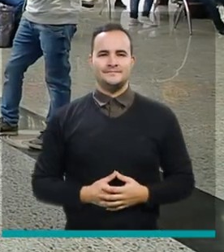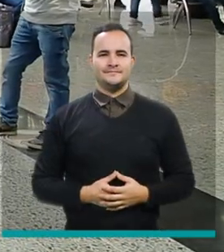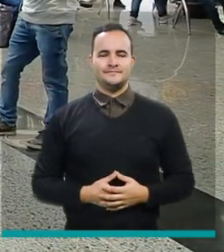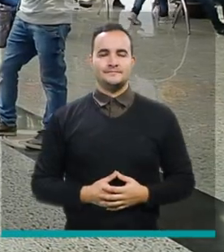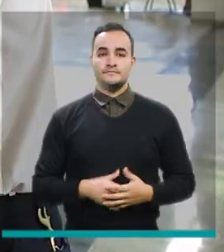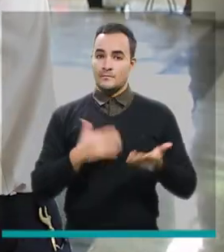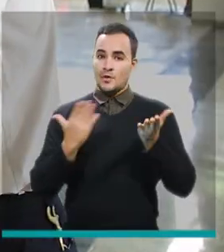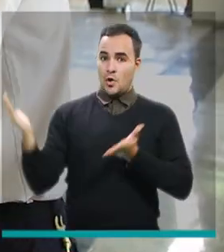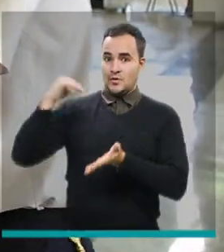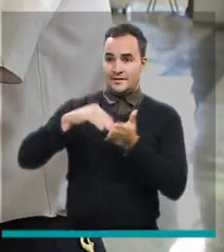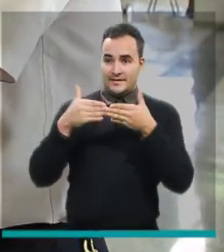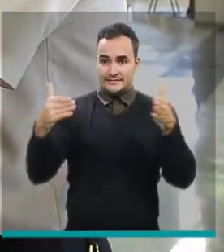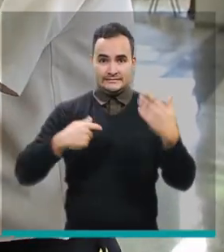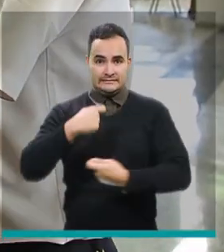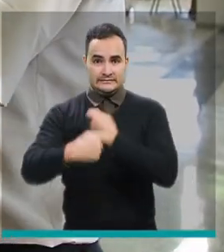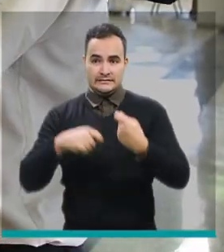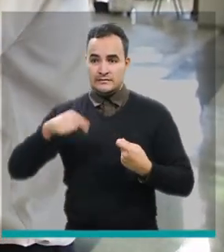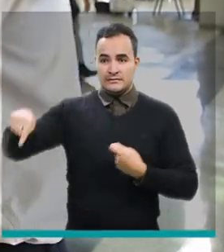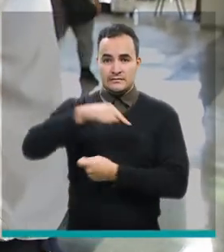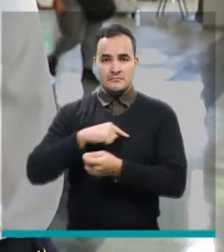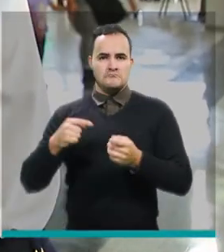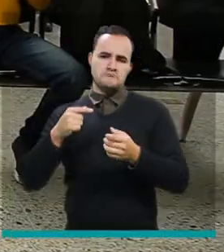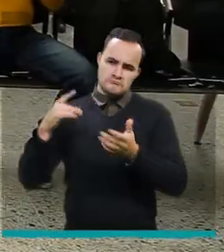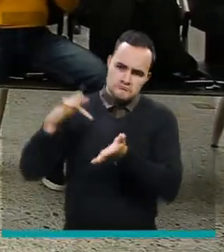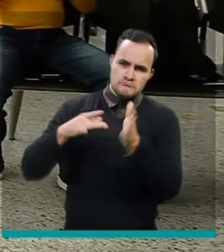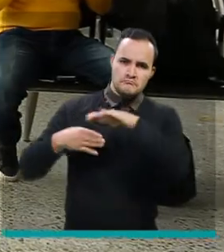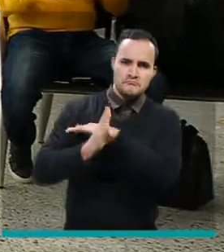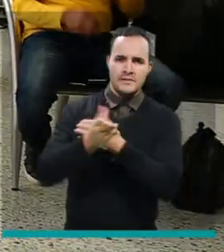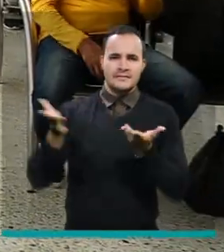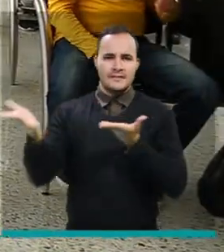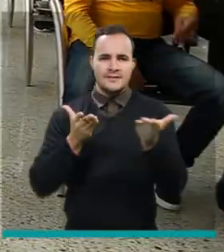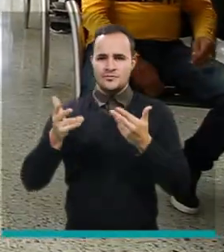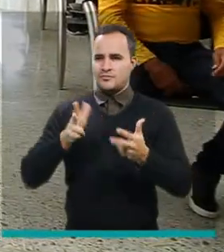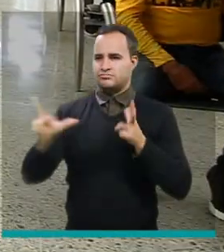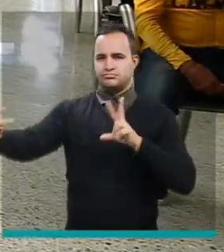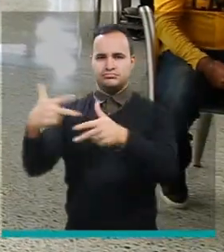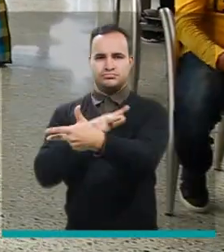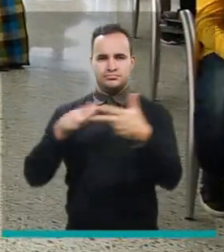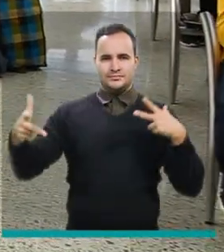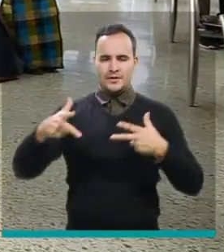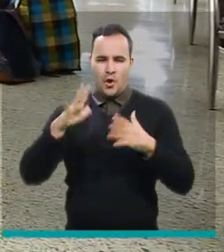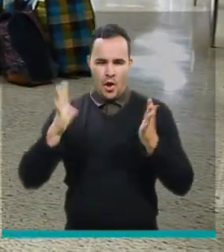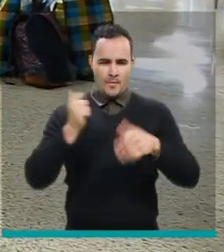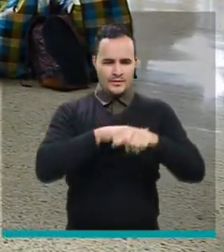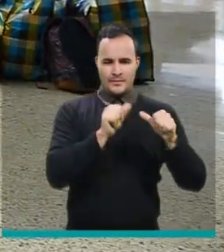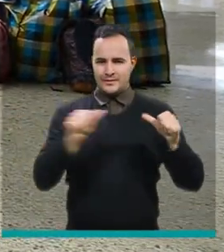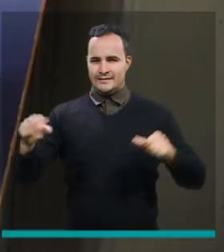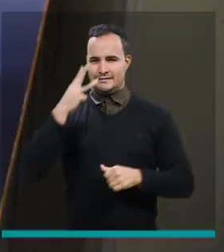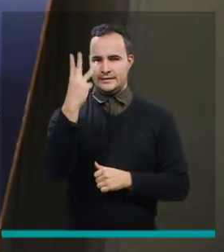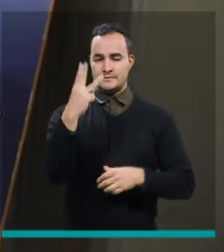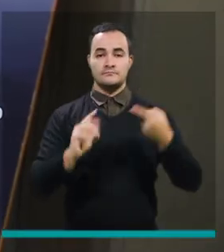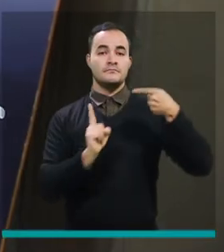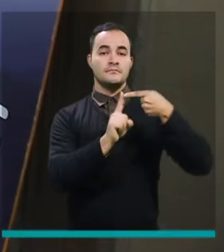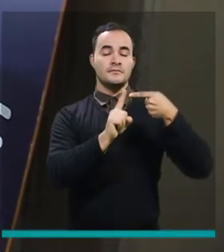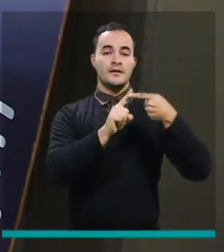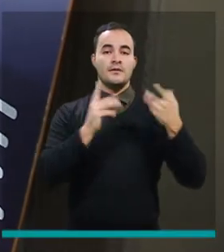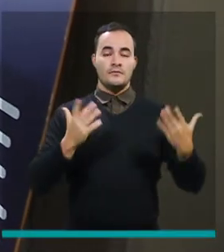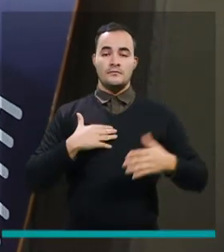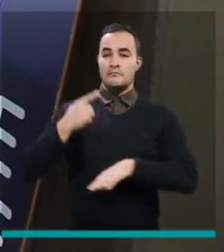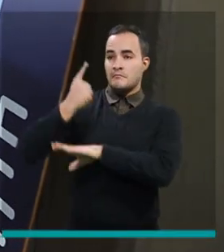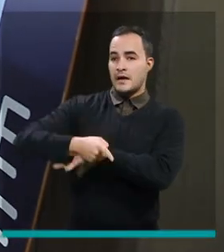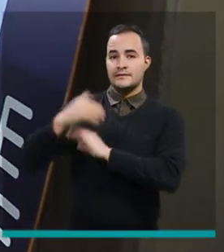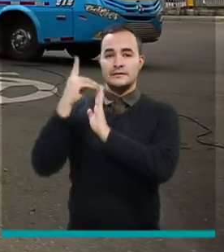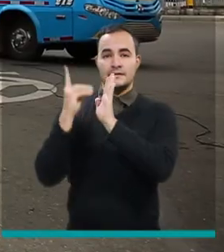el reinicio de operaciones de las terminales de transporte de la ciudad se ha dado en tres fases la primera fue cumpliendo las